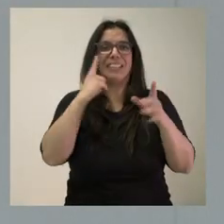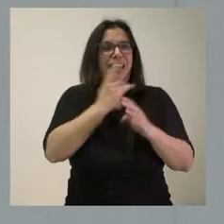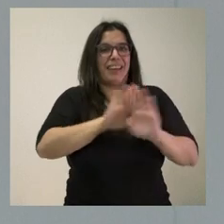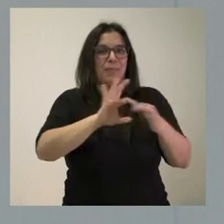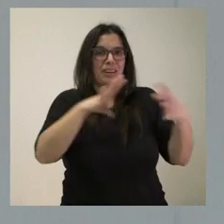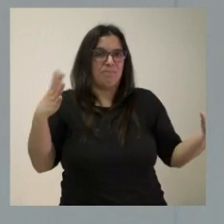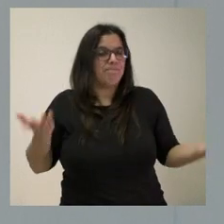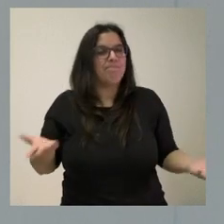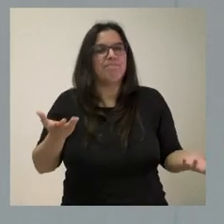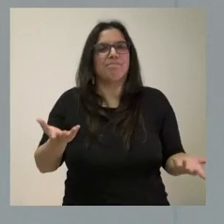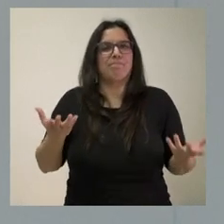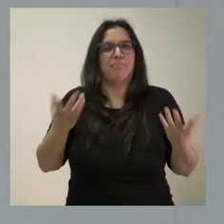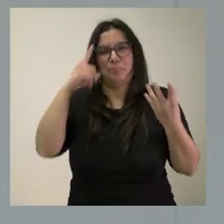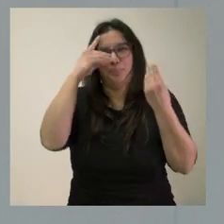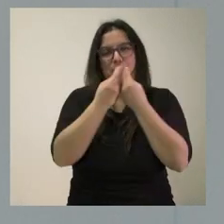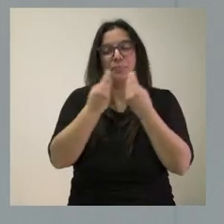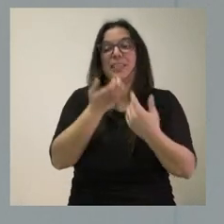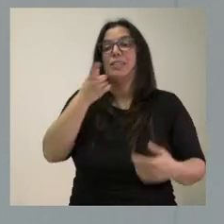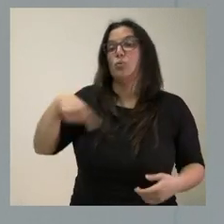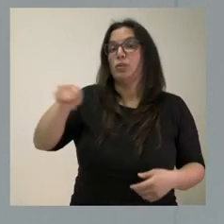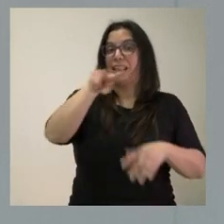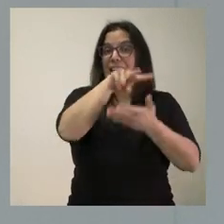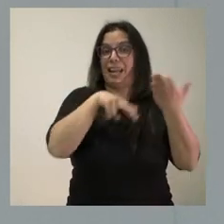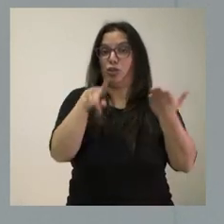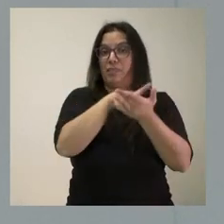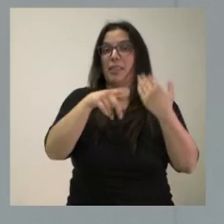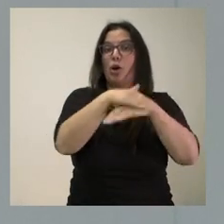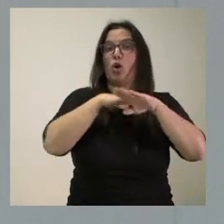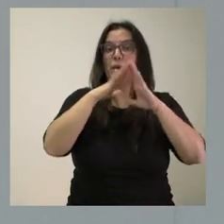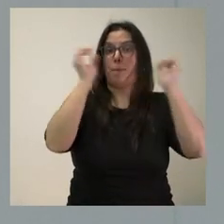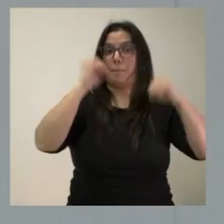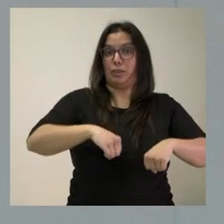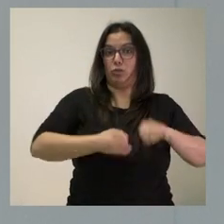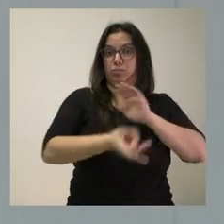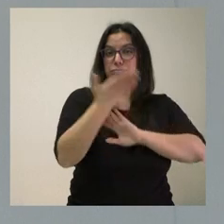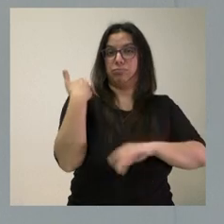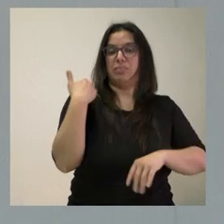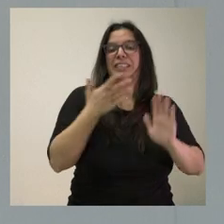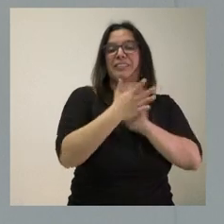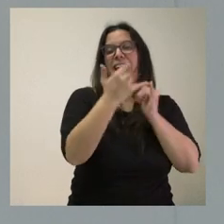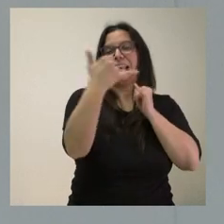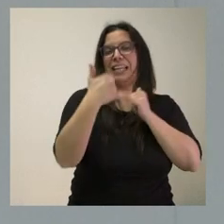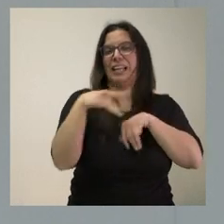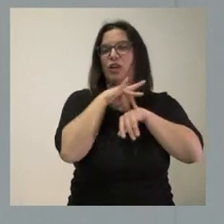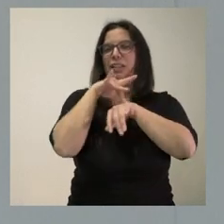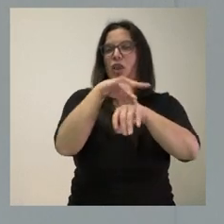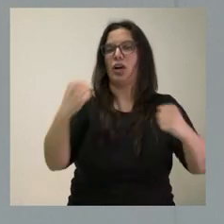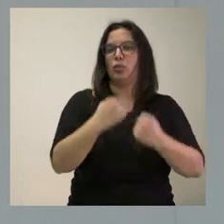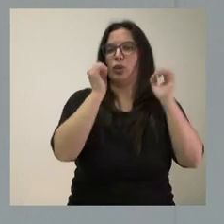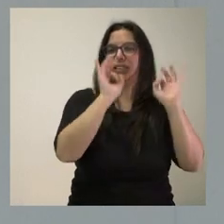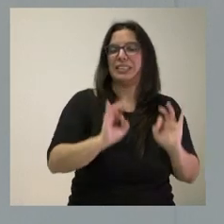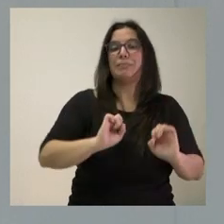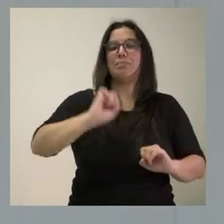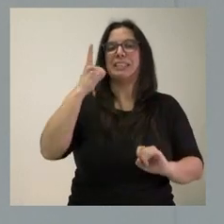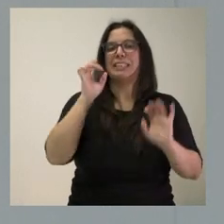de gobierno, si ustedes lo repasan, habla fundamentalmente de algunas líneas de orientación y actuaciones concretas y específicas y, especialmente,